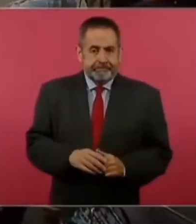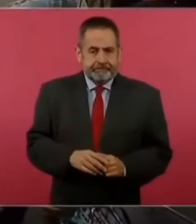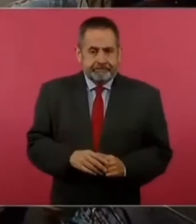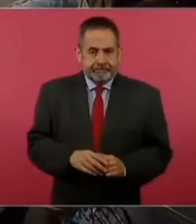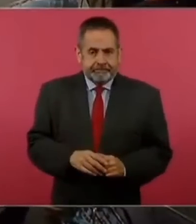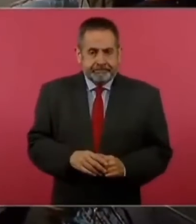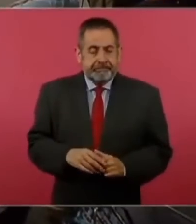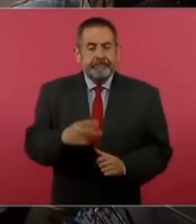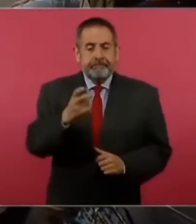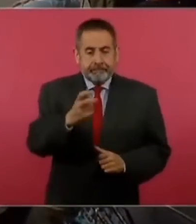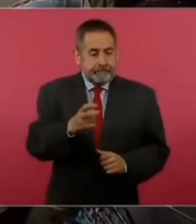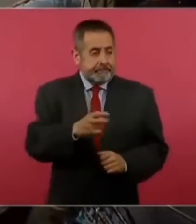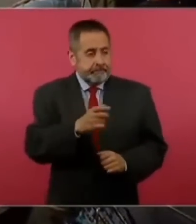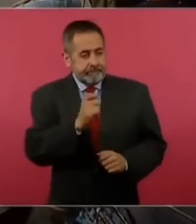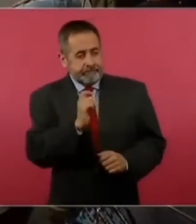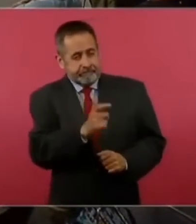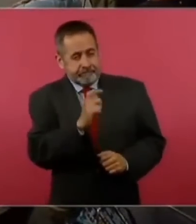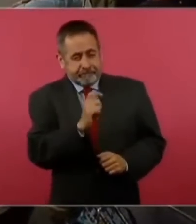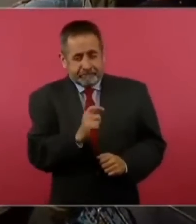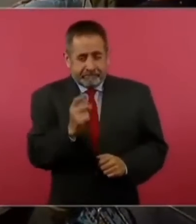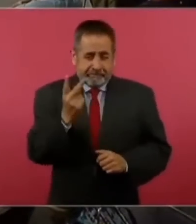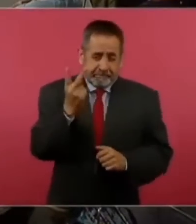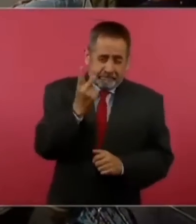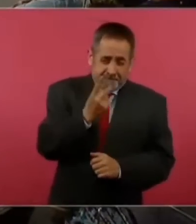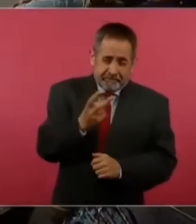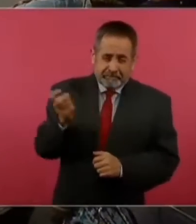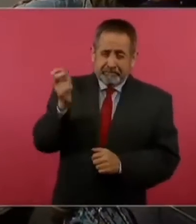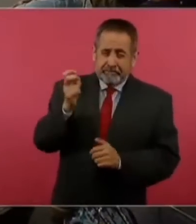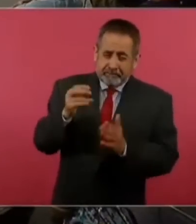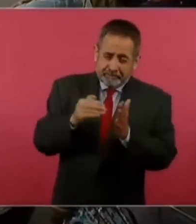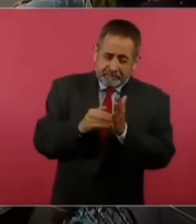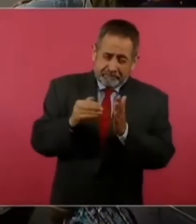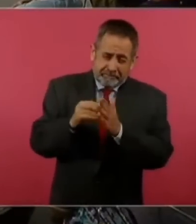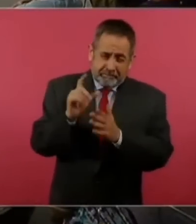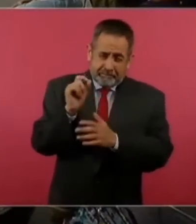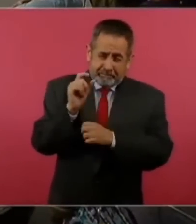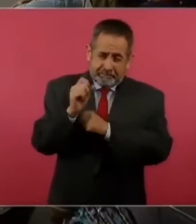así pagando 200 millones por 20 años